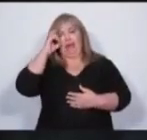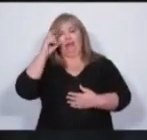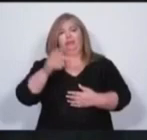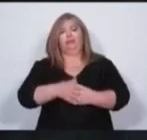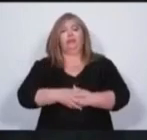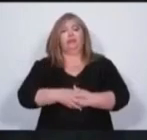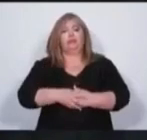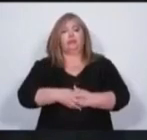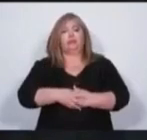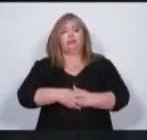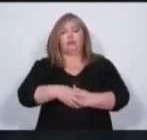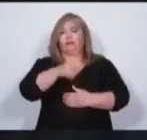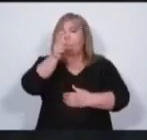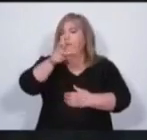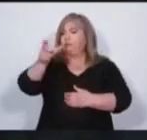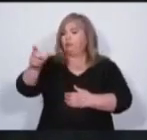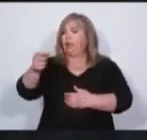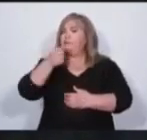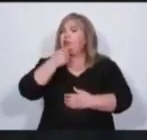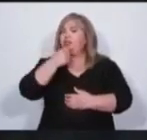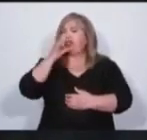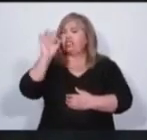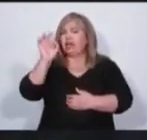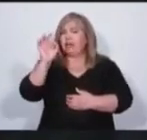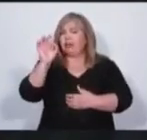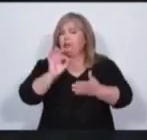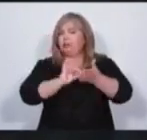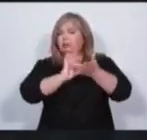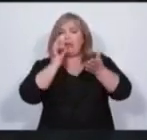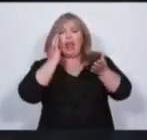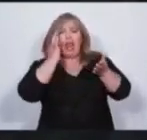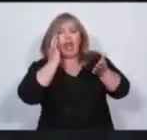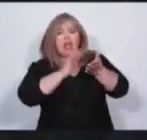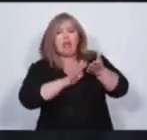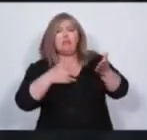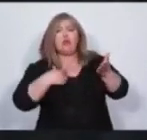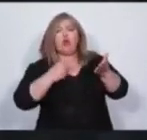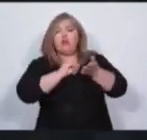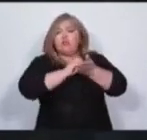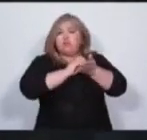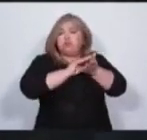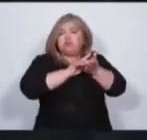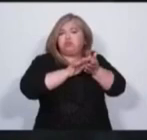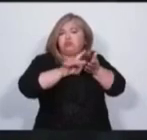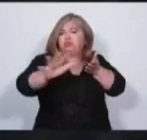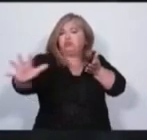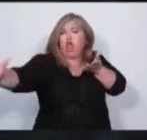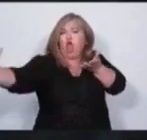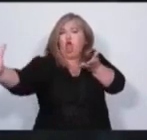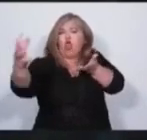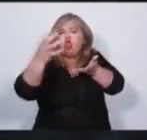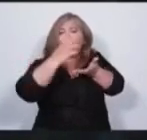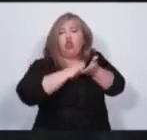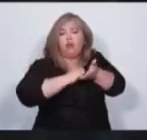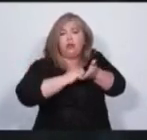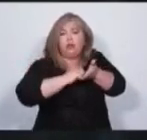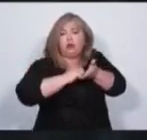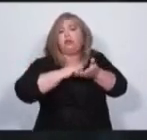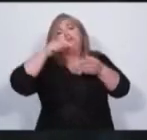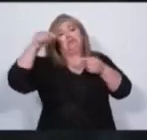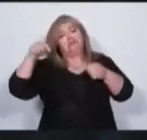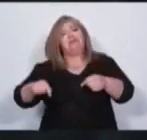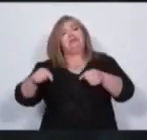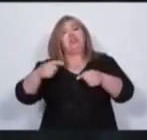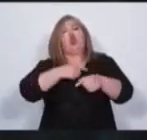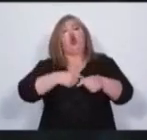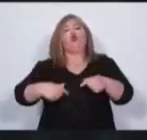Los mendocinos saben que tanto ficha limpia como extinción de dominio es un logro de esta gestión. En otra gestión